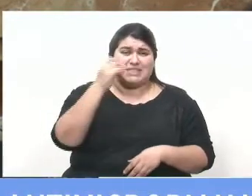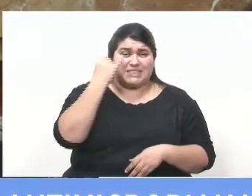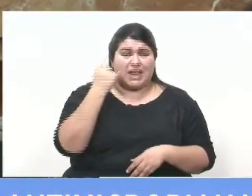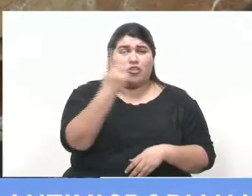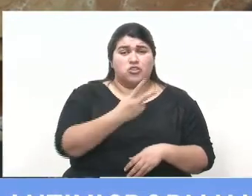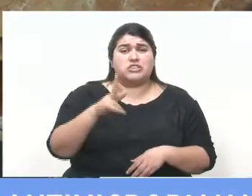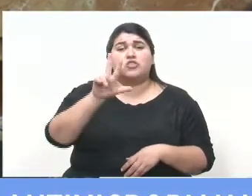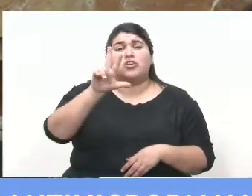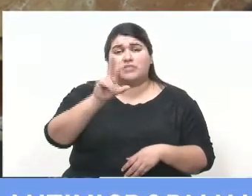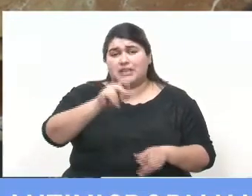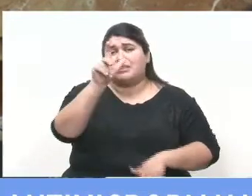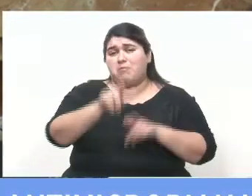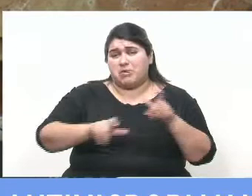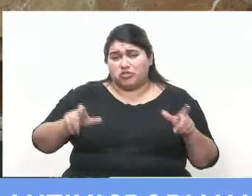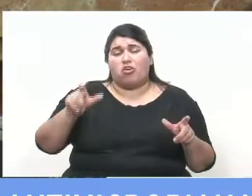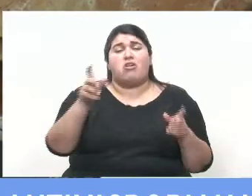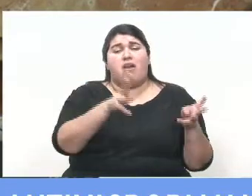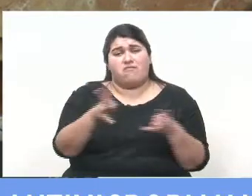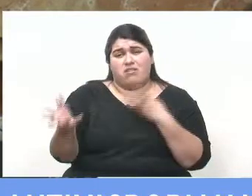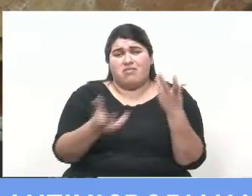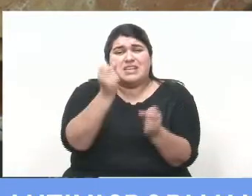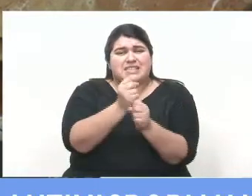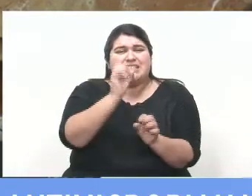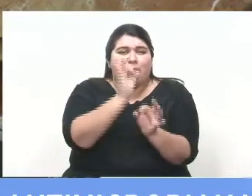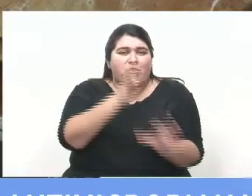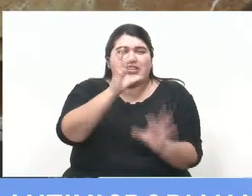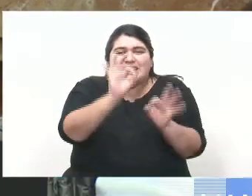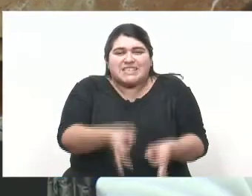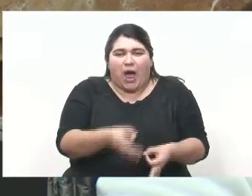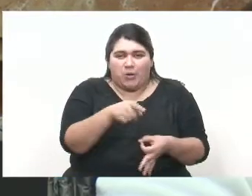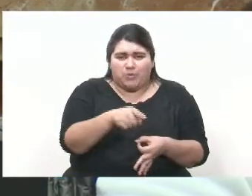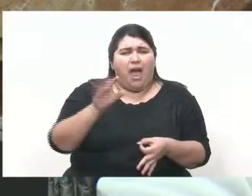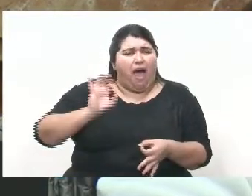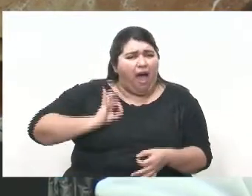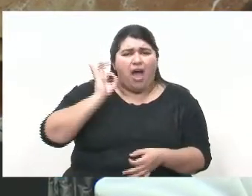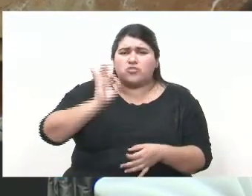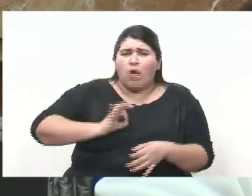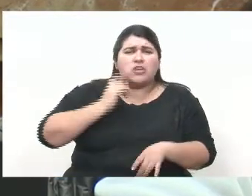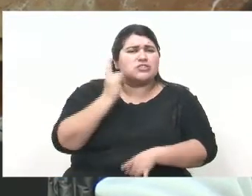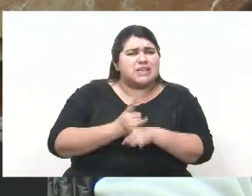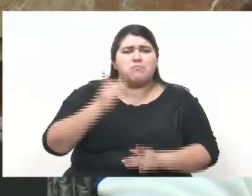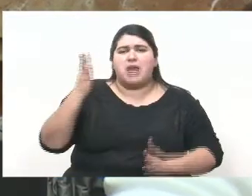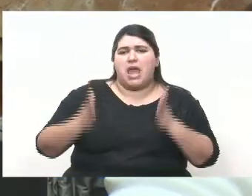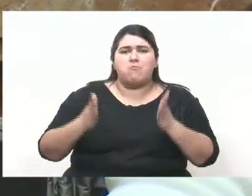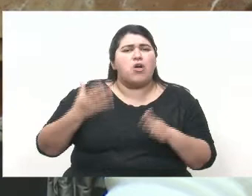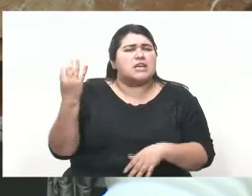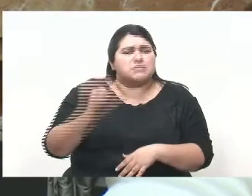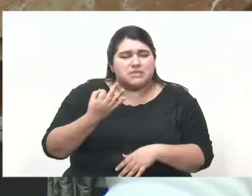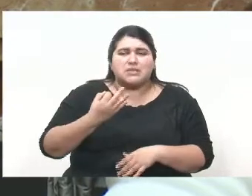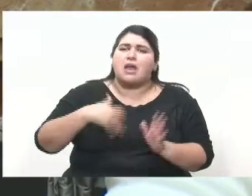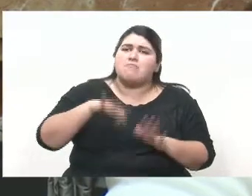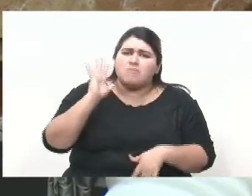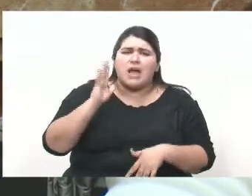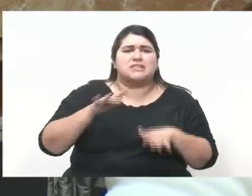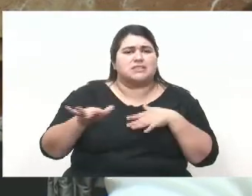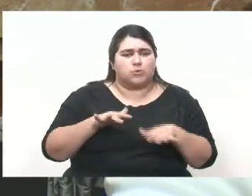brigadistas especializados que cada año, en la época estival y fundamentalmente con la situación